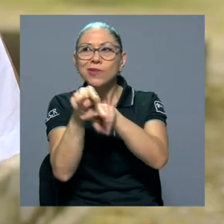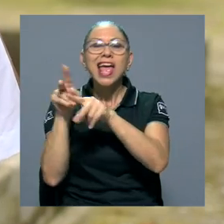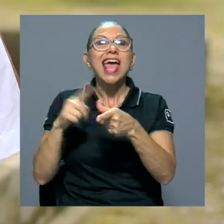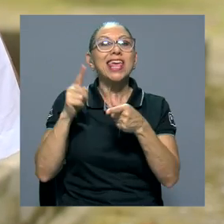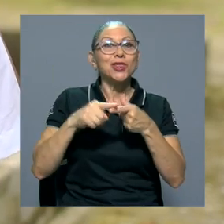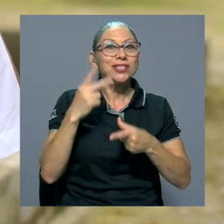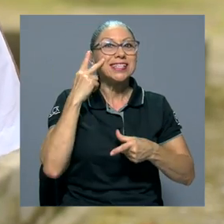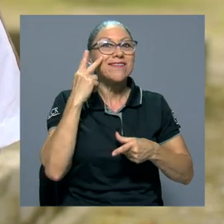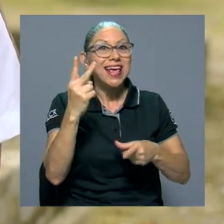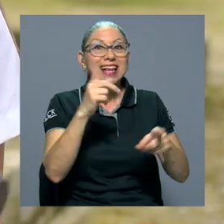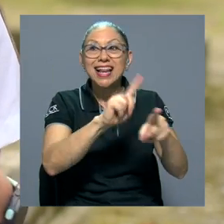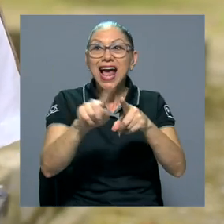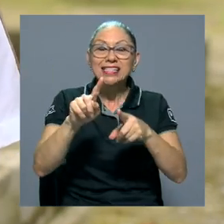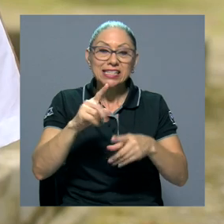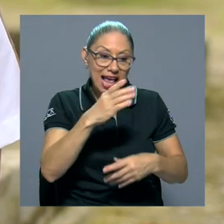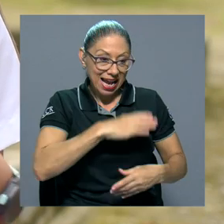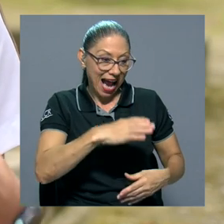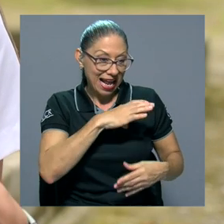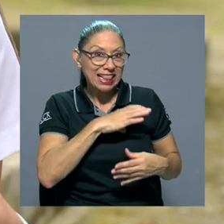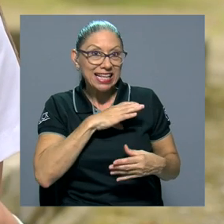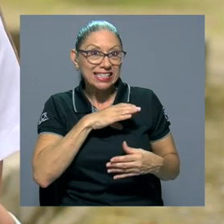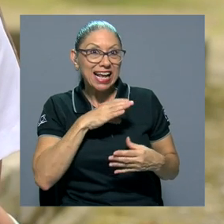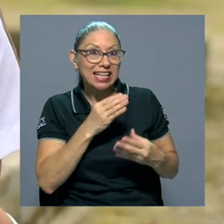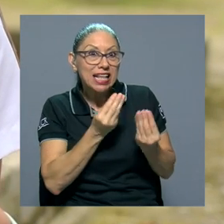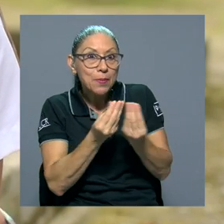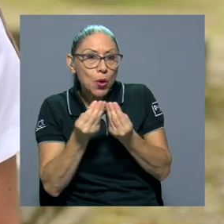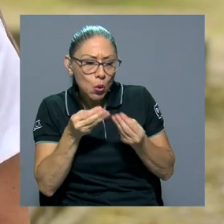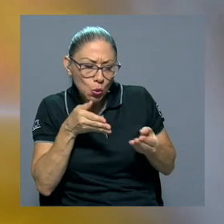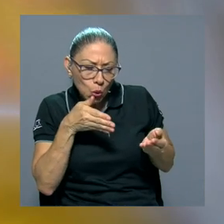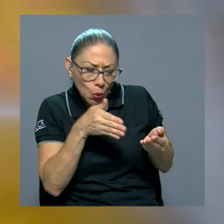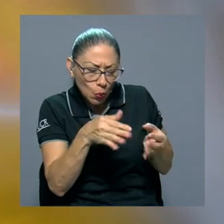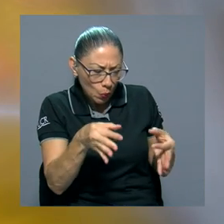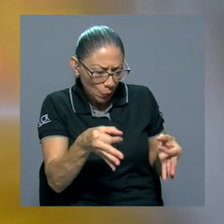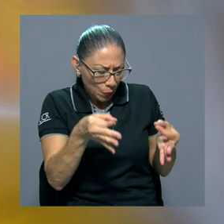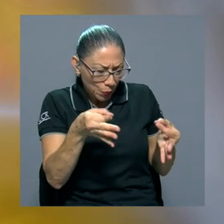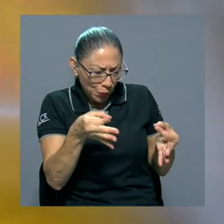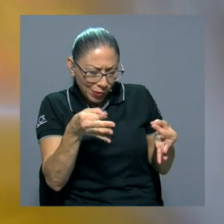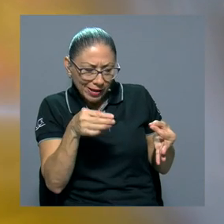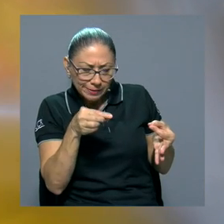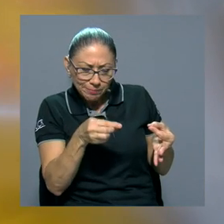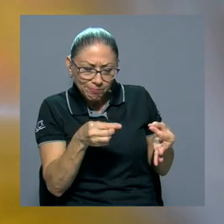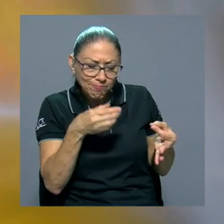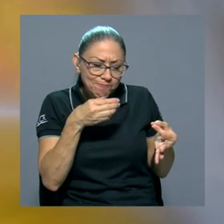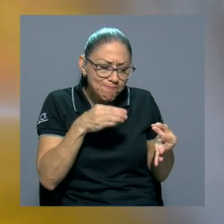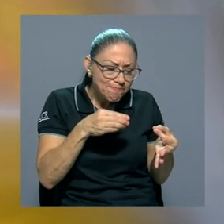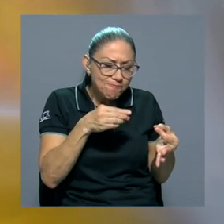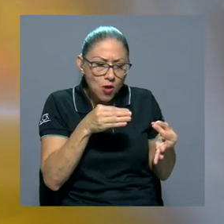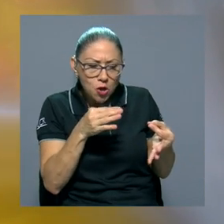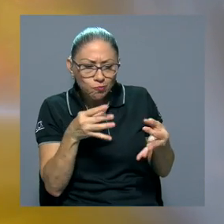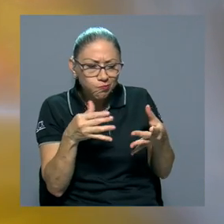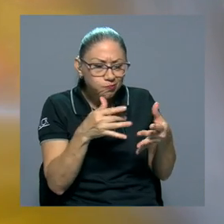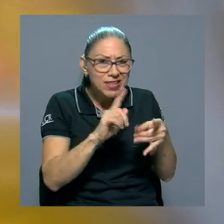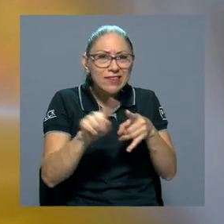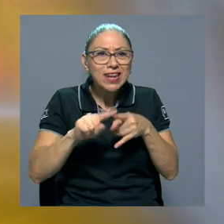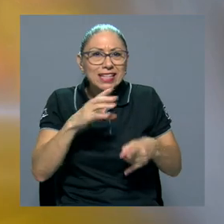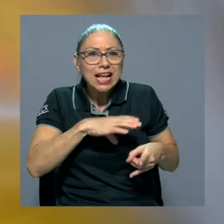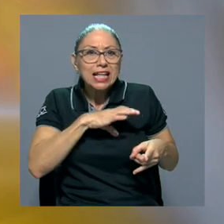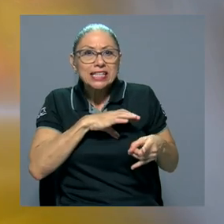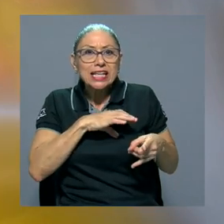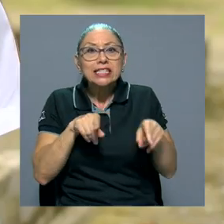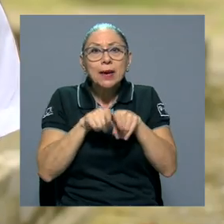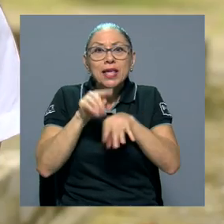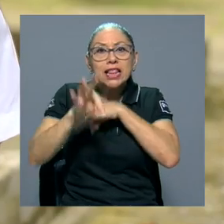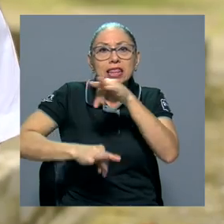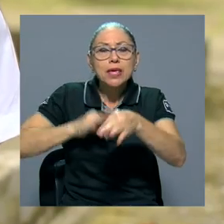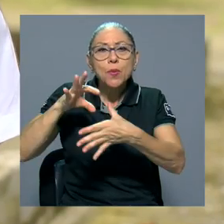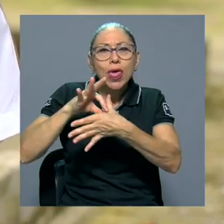características organolépticas sensoriales del producto, el tipo de carne, si es más cartilaginosa, que